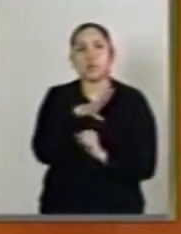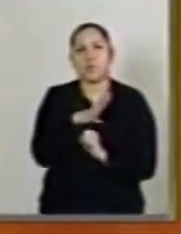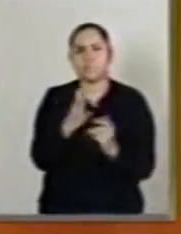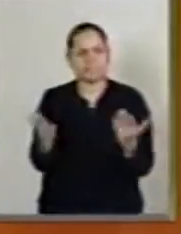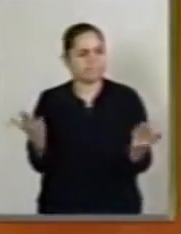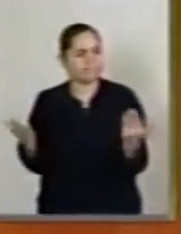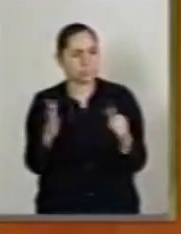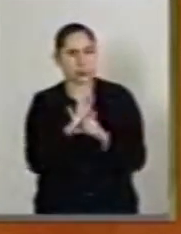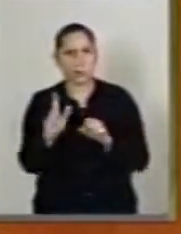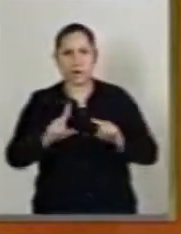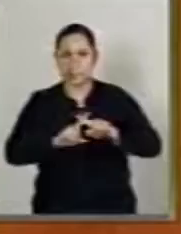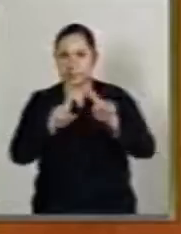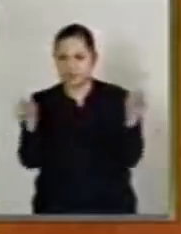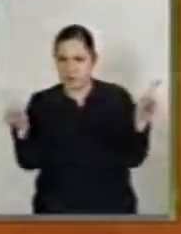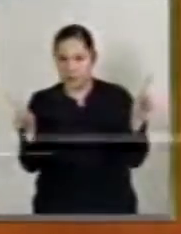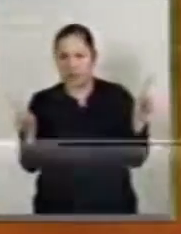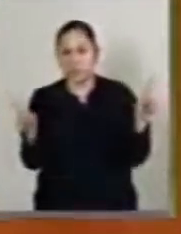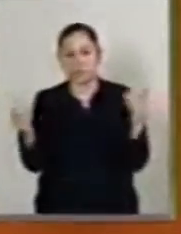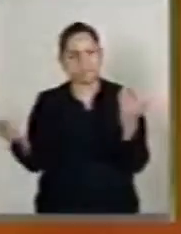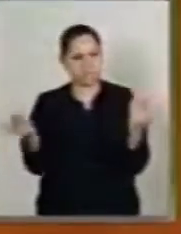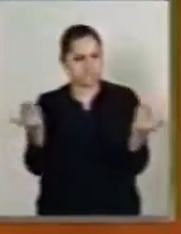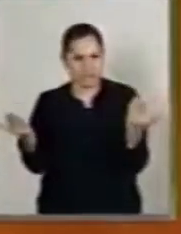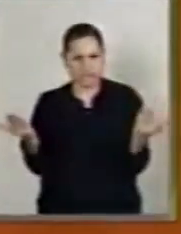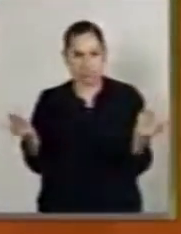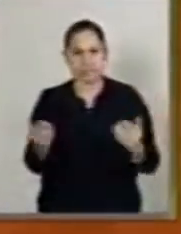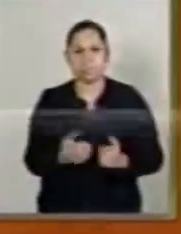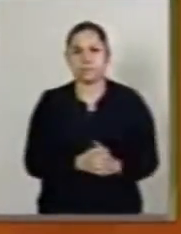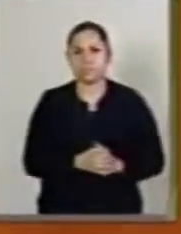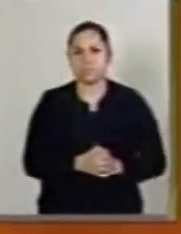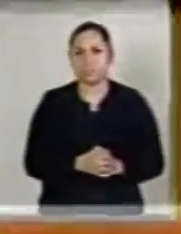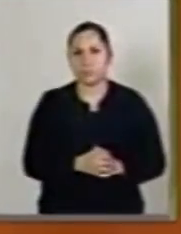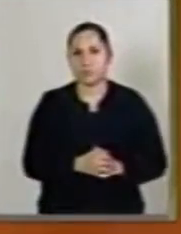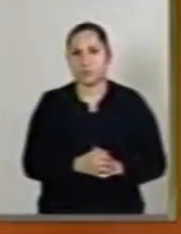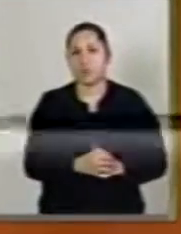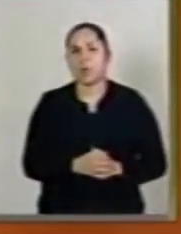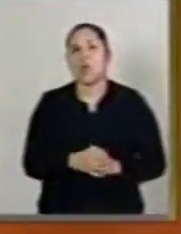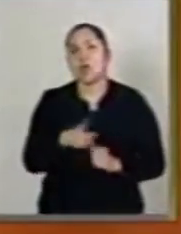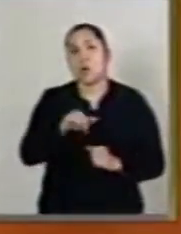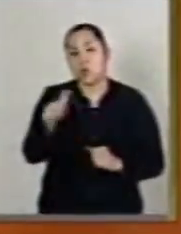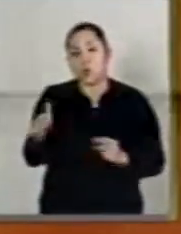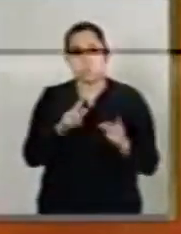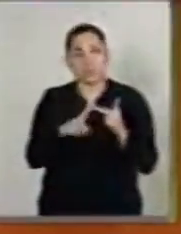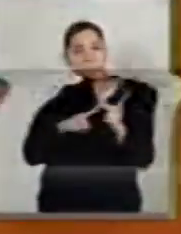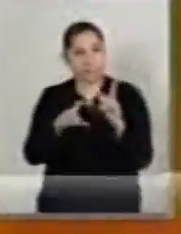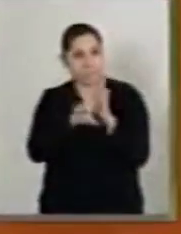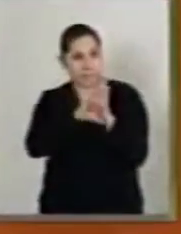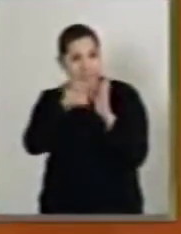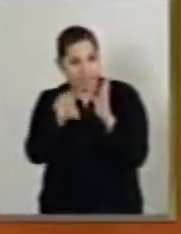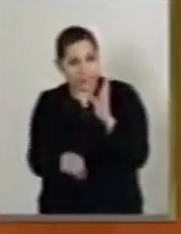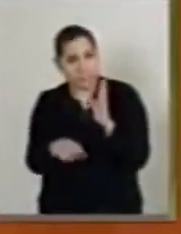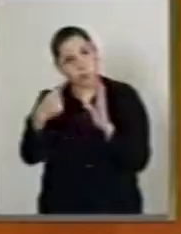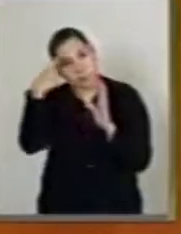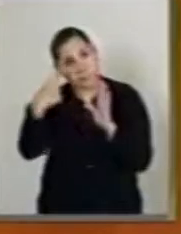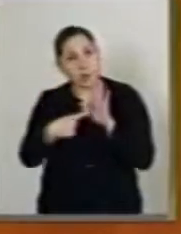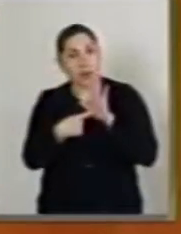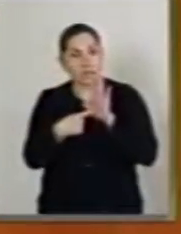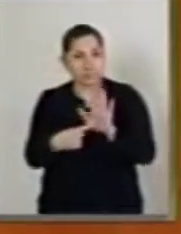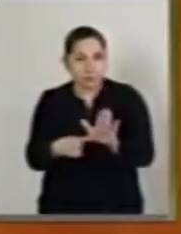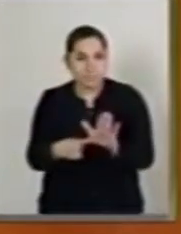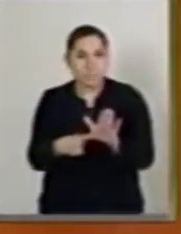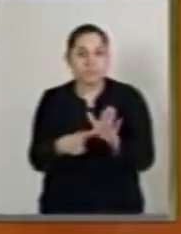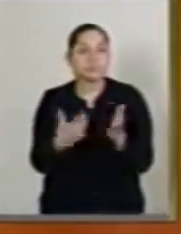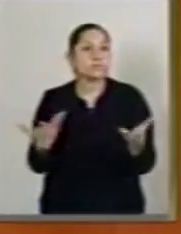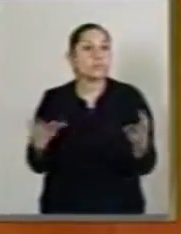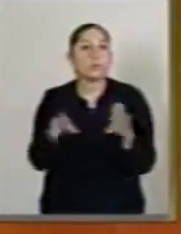Nogales-Arizona y Nogales-Sonora. Y el segundo ejemplo era cómo era, se había